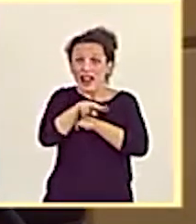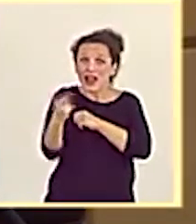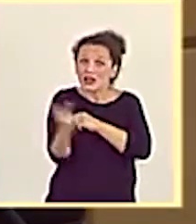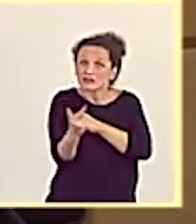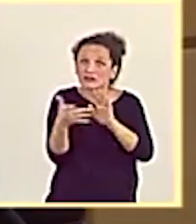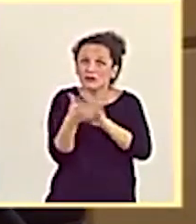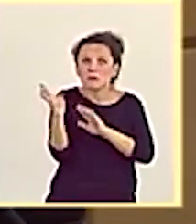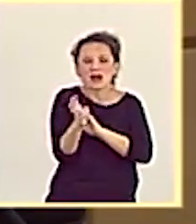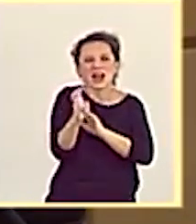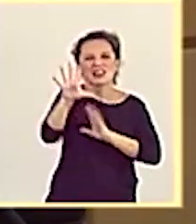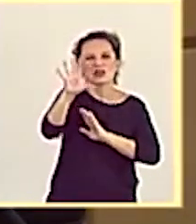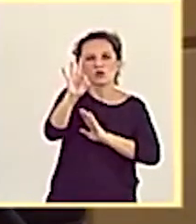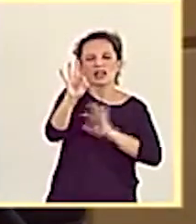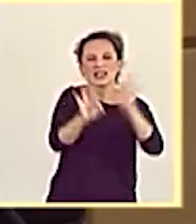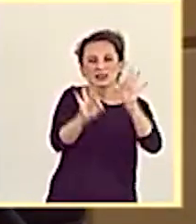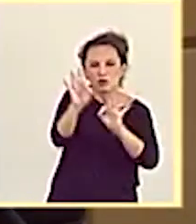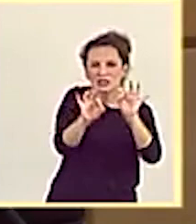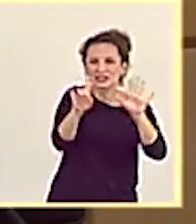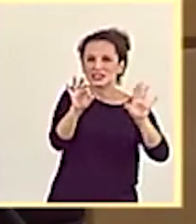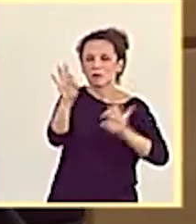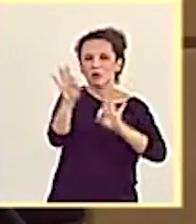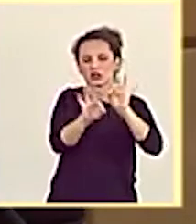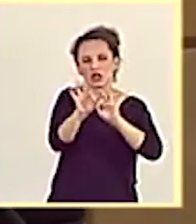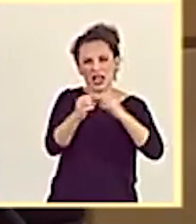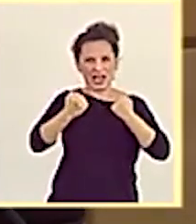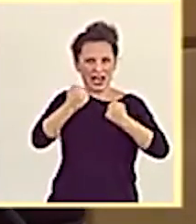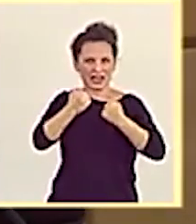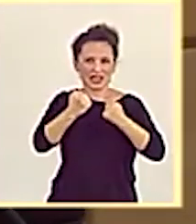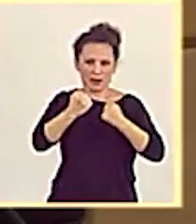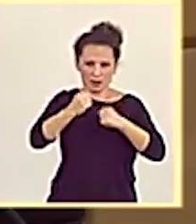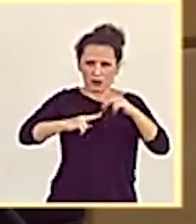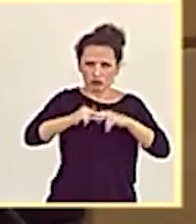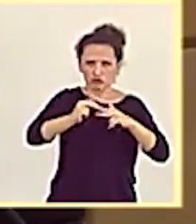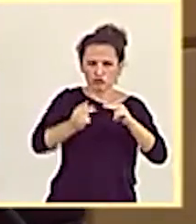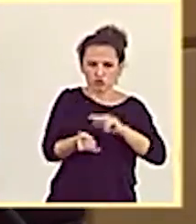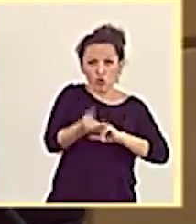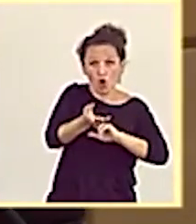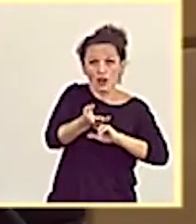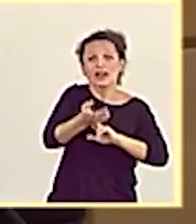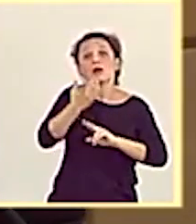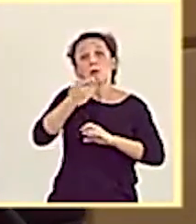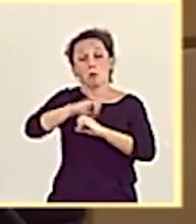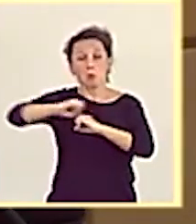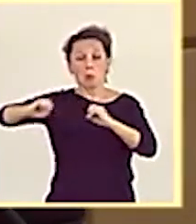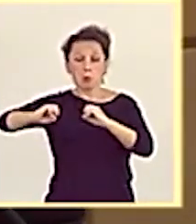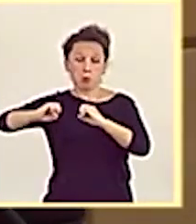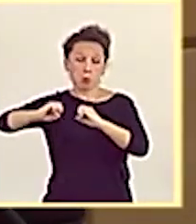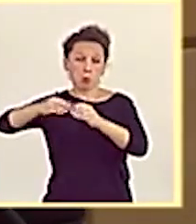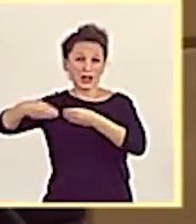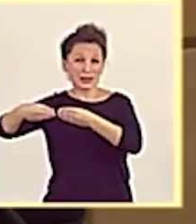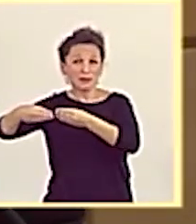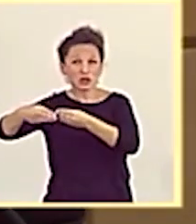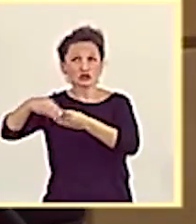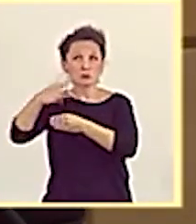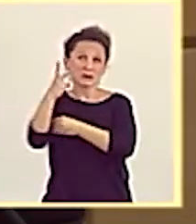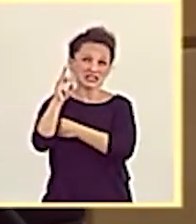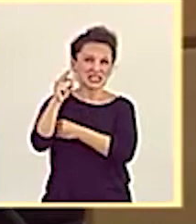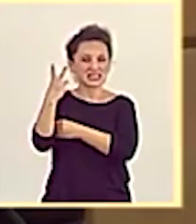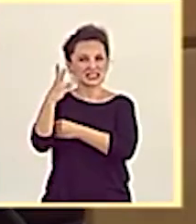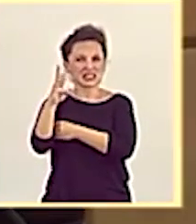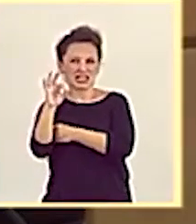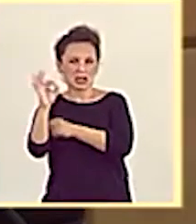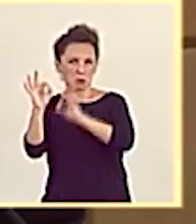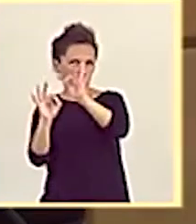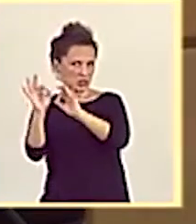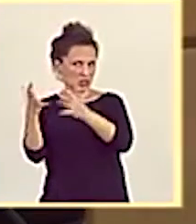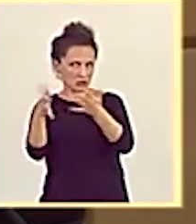50 y un 60% del coste de la producción y en la fabricación de polímeros entre un 20 y un 30%. En la